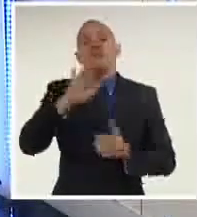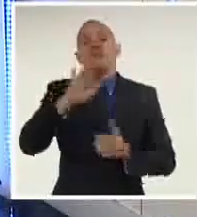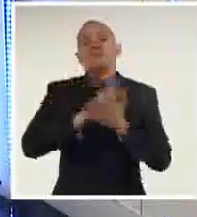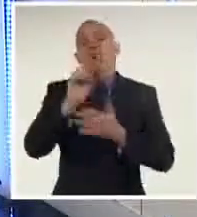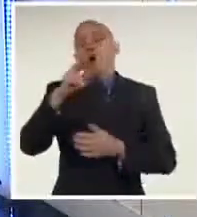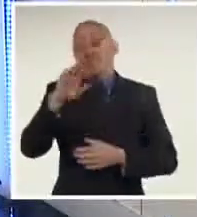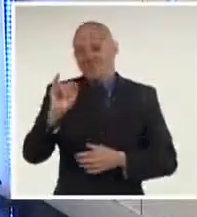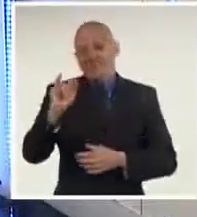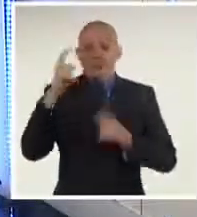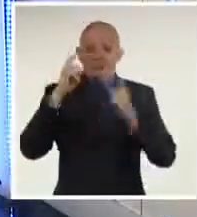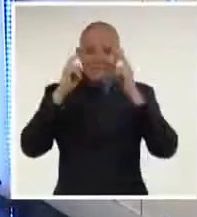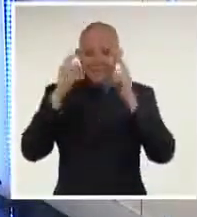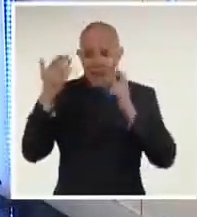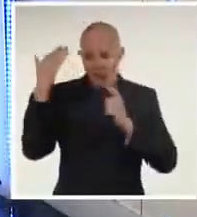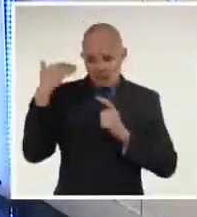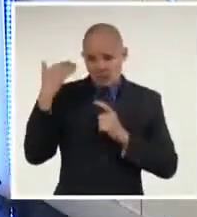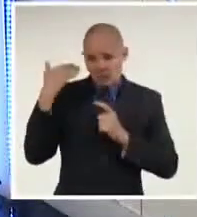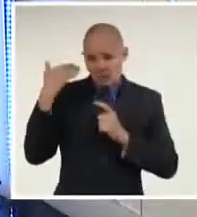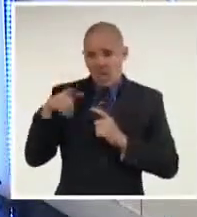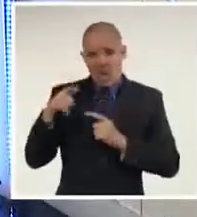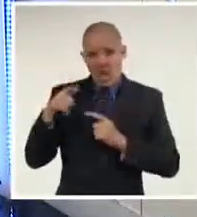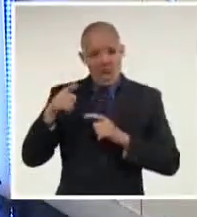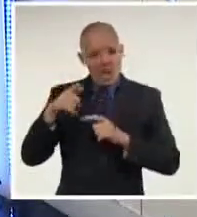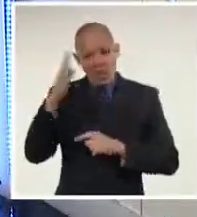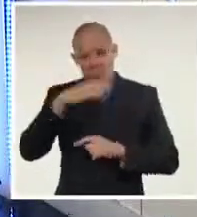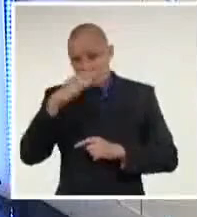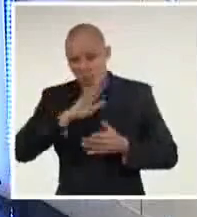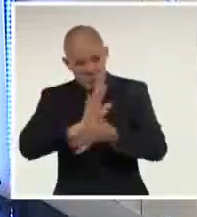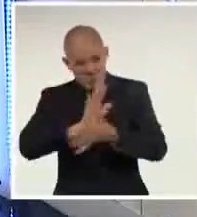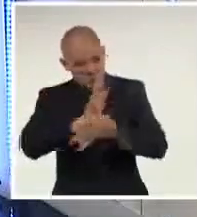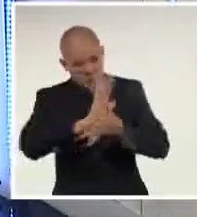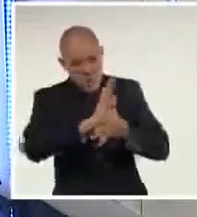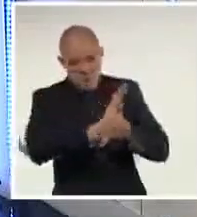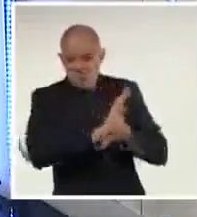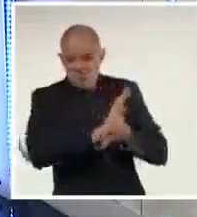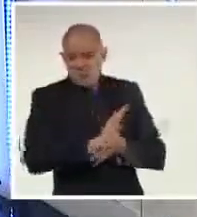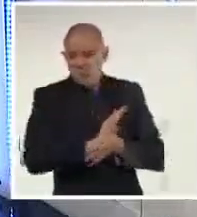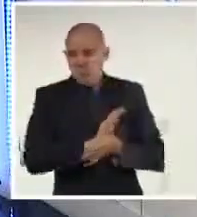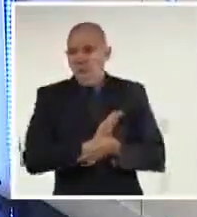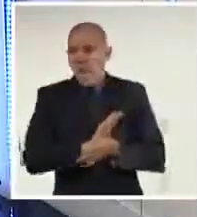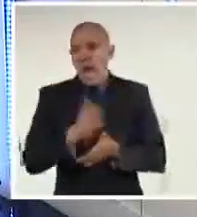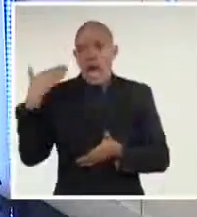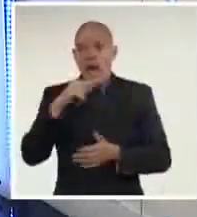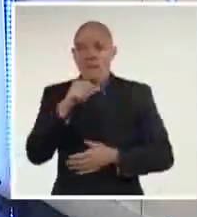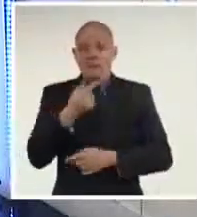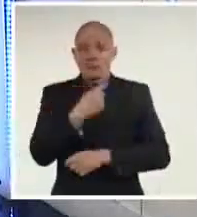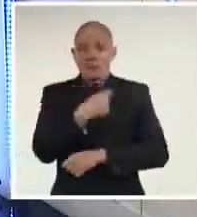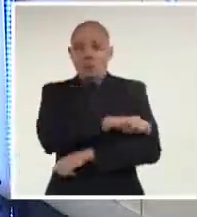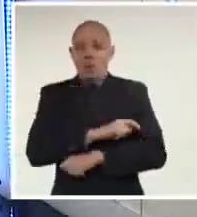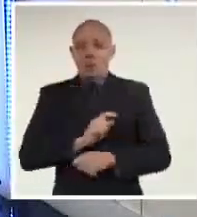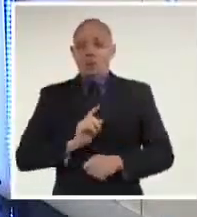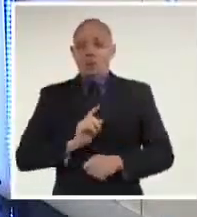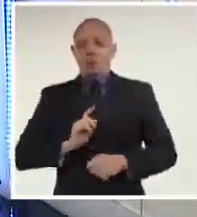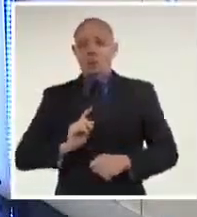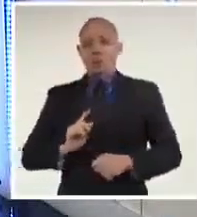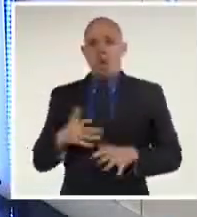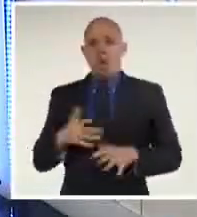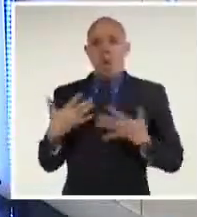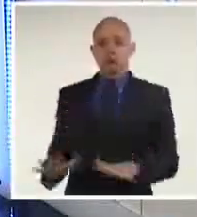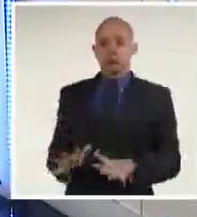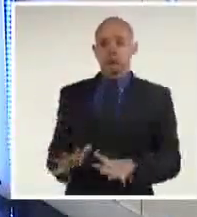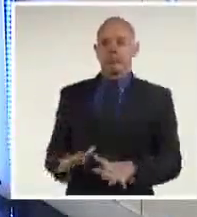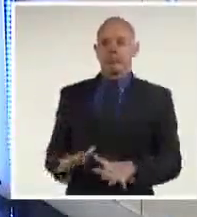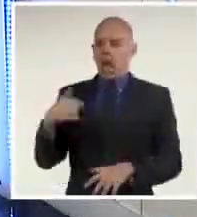robarlo o recuperarlo. Parece que el pueblo peruano ha perdido el miedo. Y con 55 ataúdes sobre los que llorar, la indignación